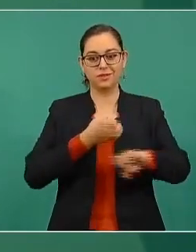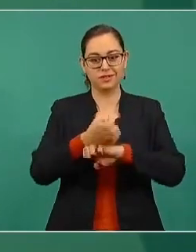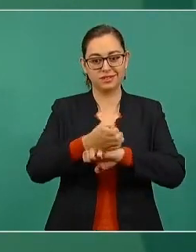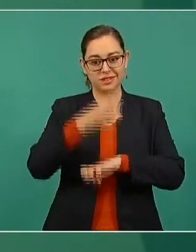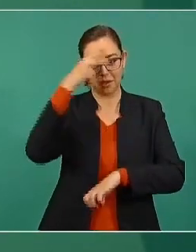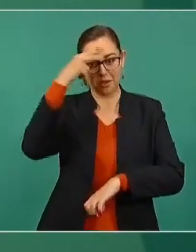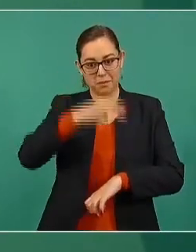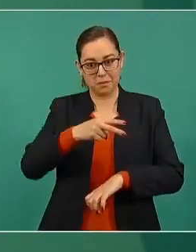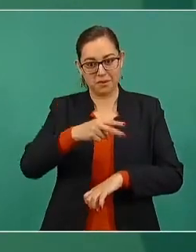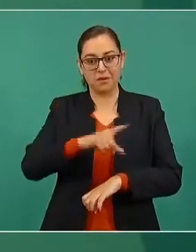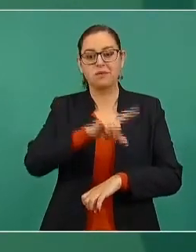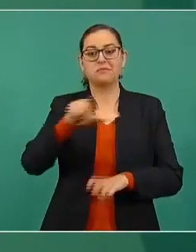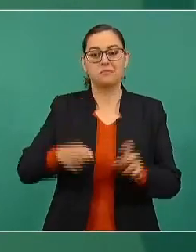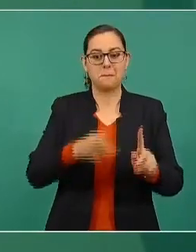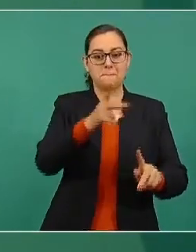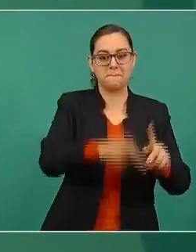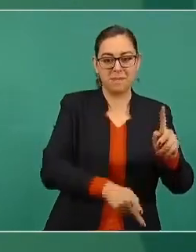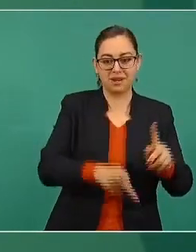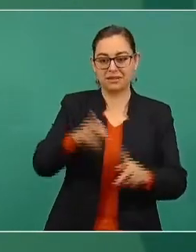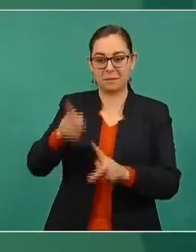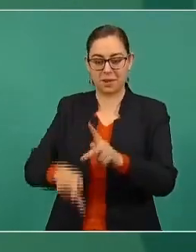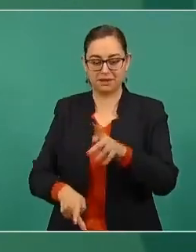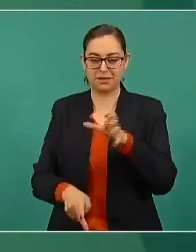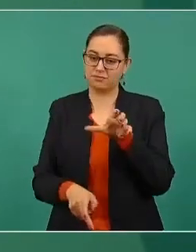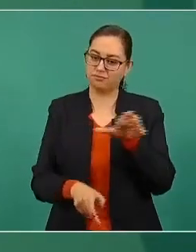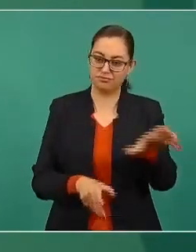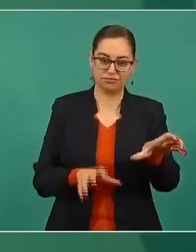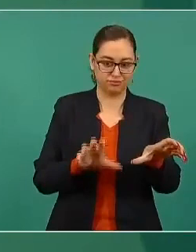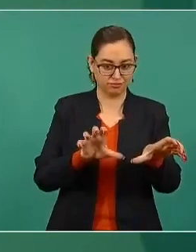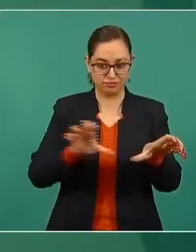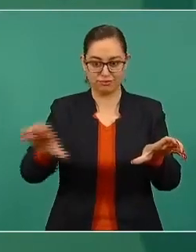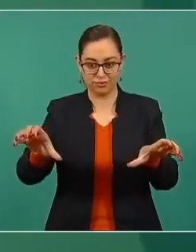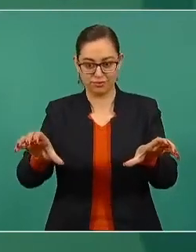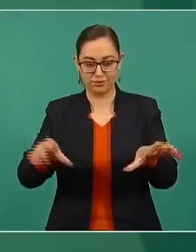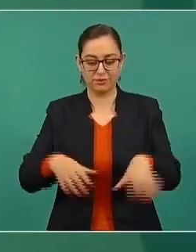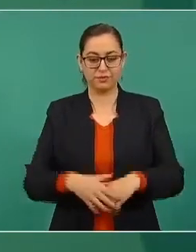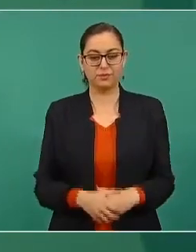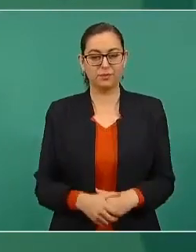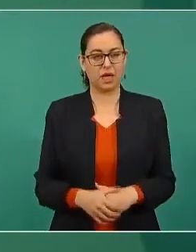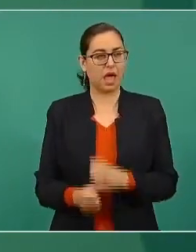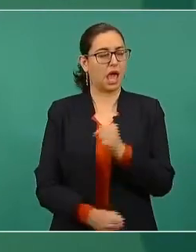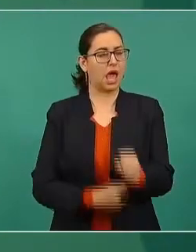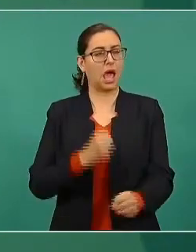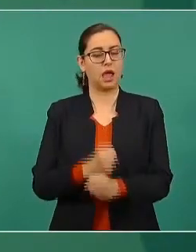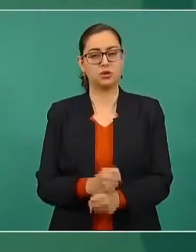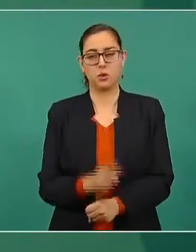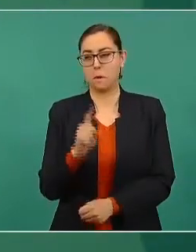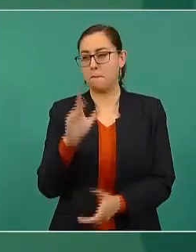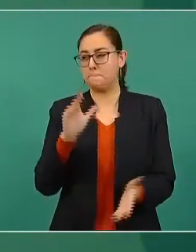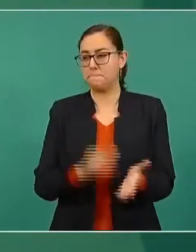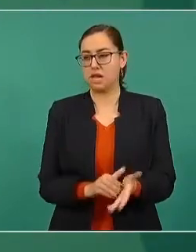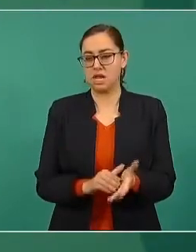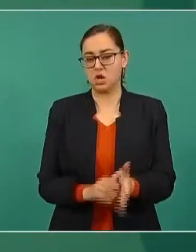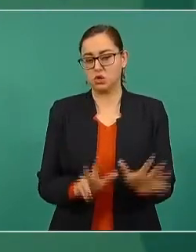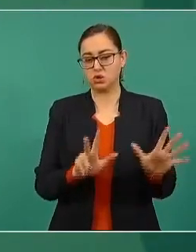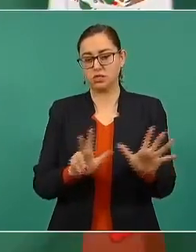Si no me falla la memoria, fue en 1869,